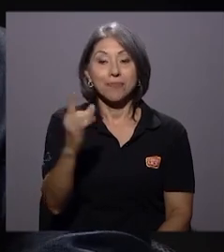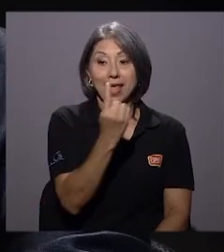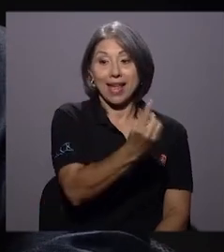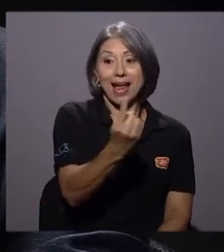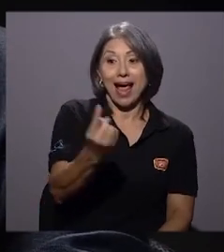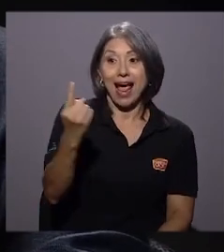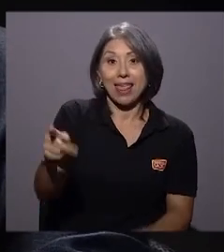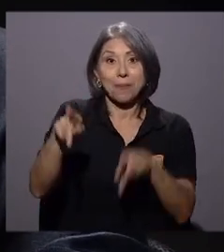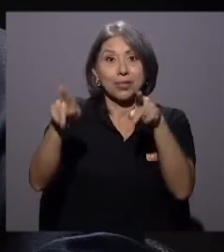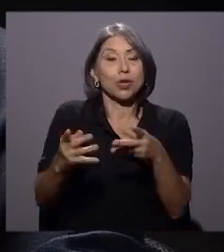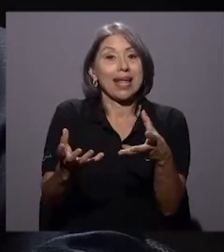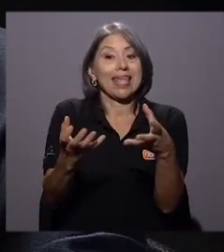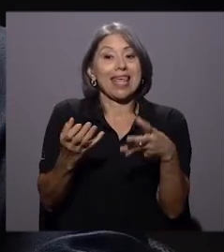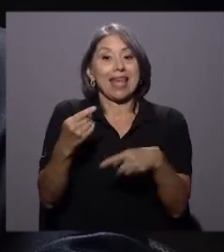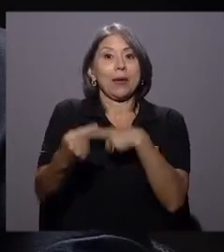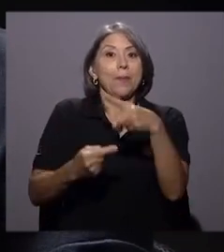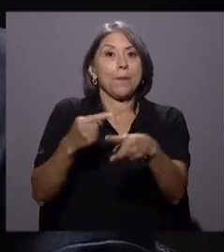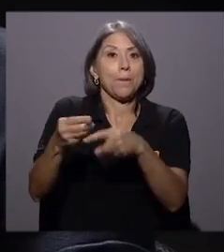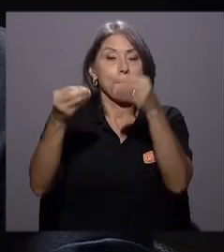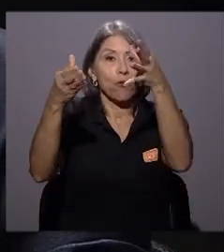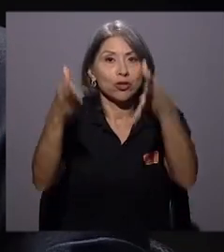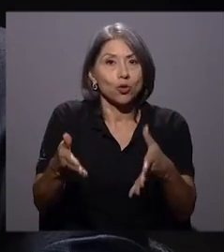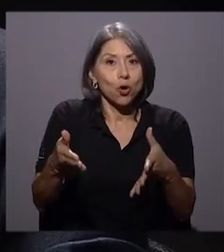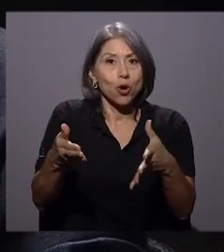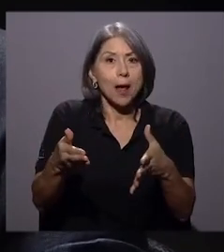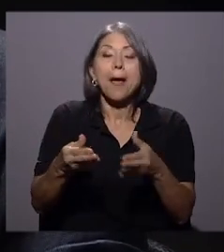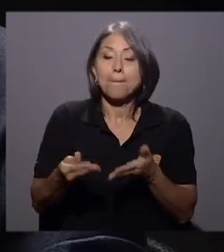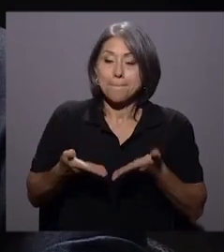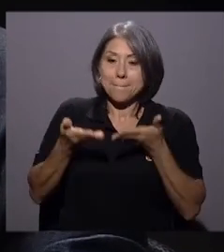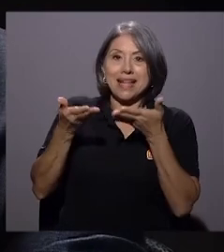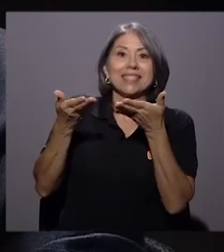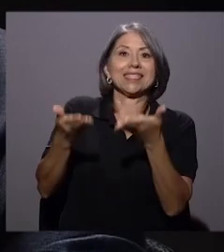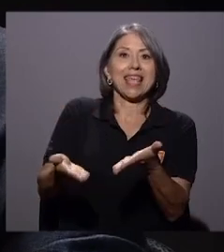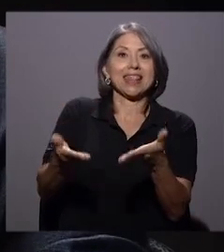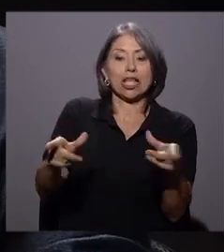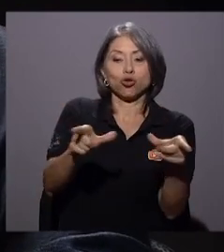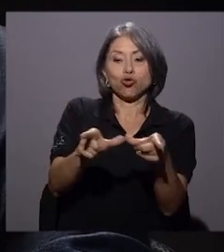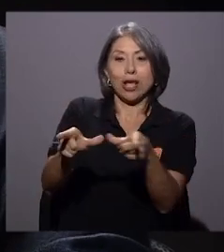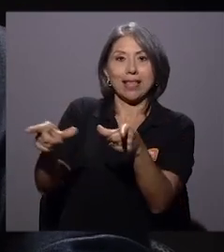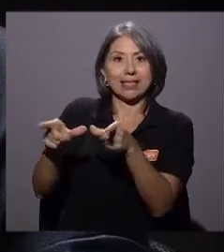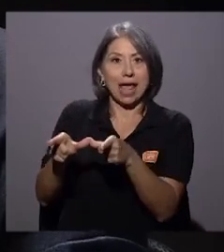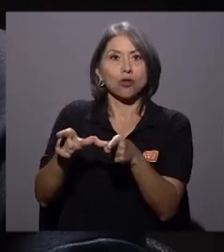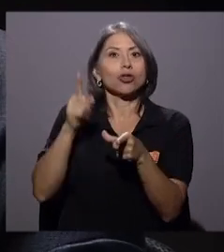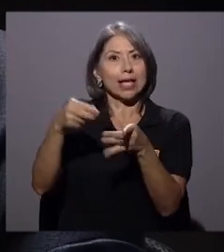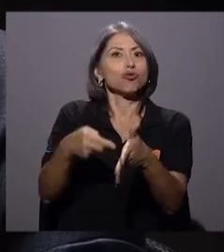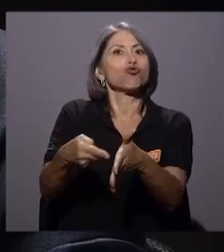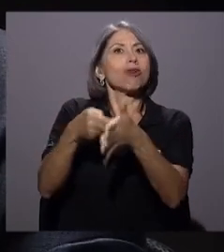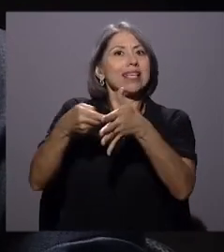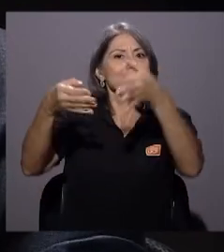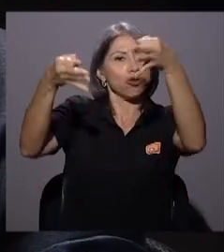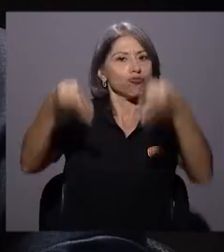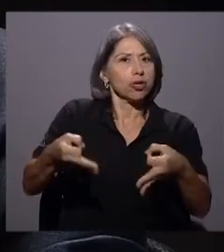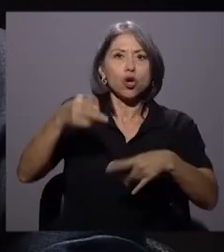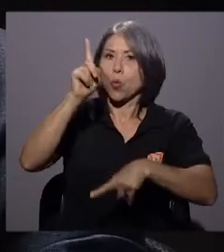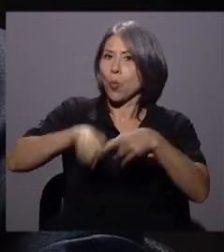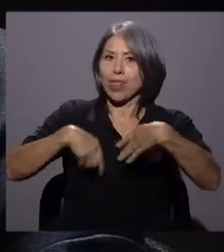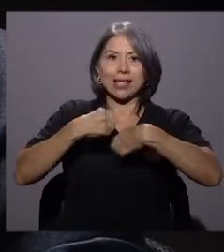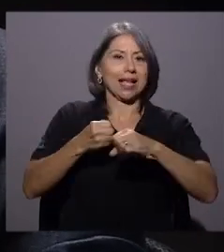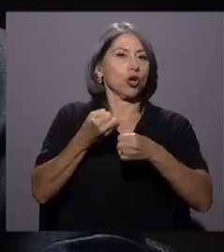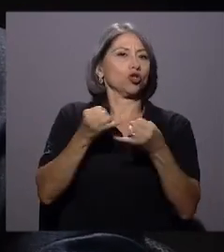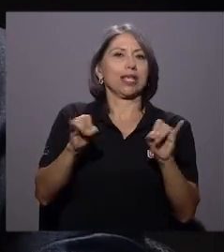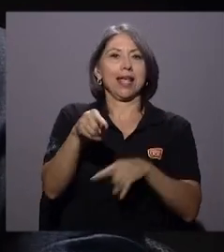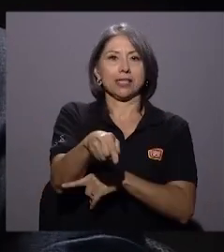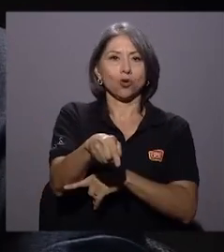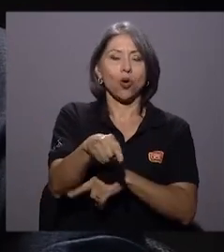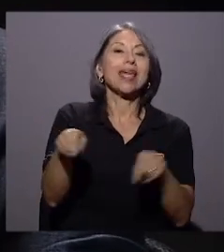sus atestados, que hoy es uno de los requisitos sine qua non para poder ser contratados, pero también logre aprobar